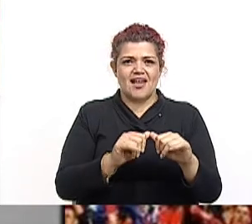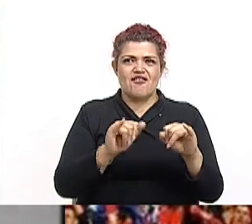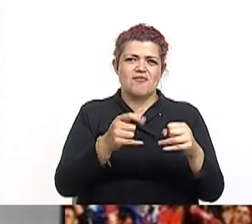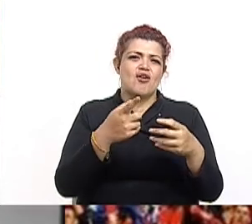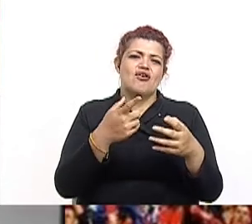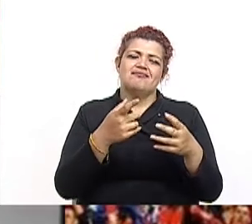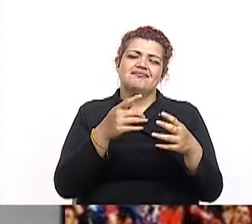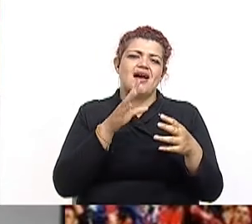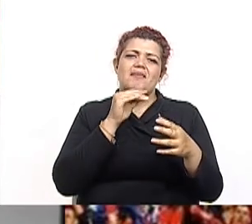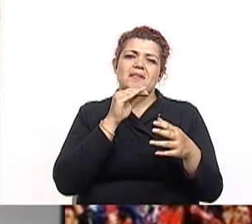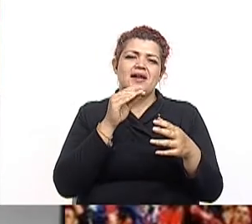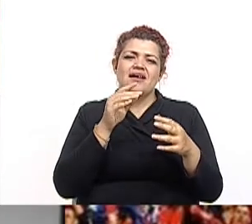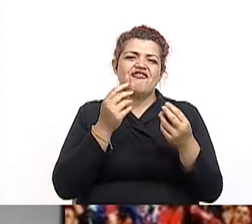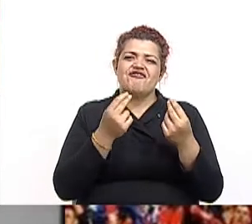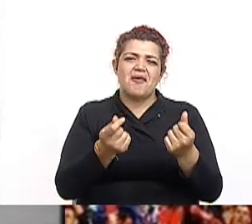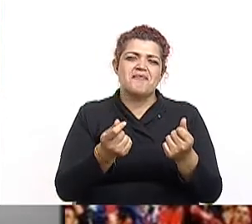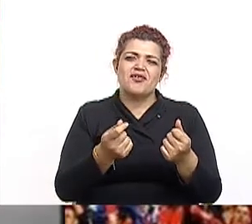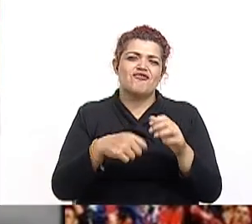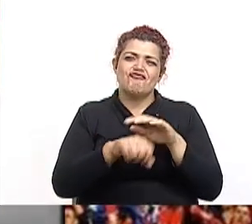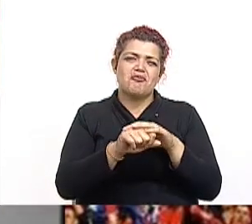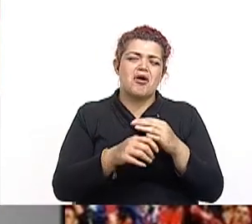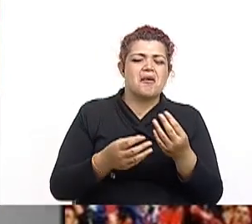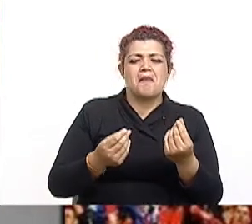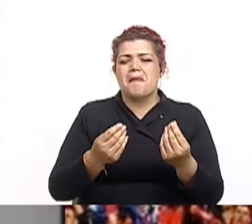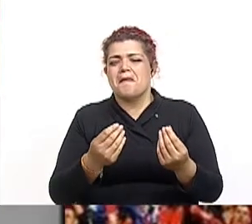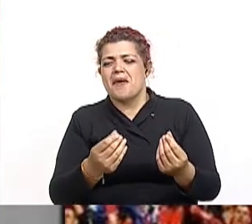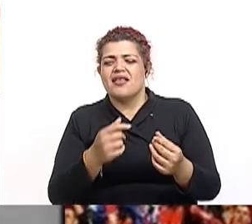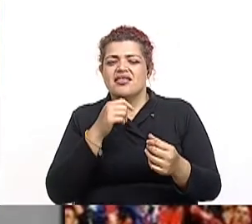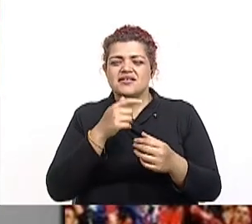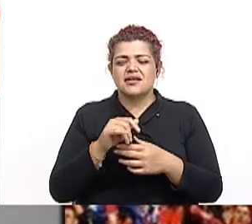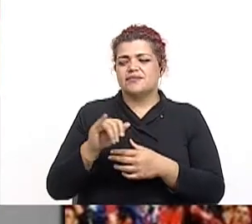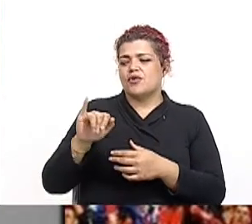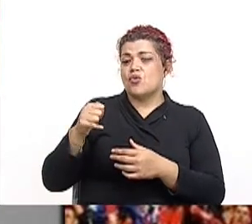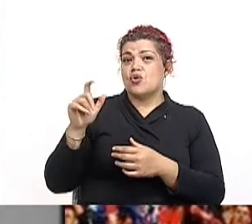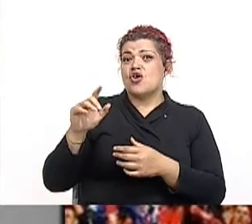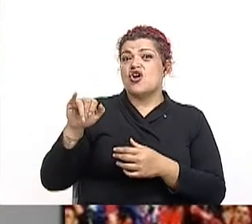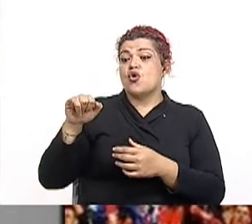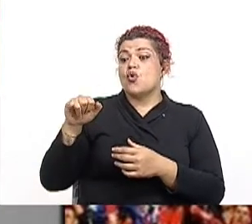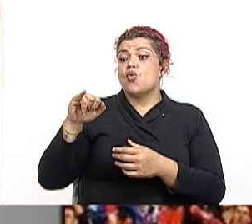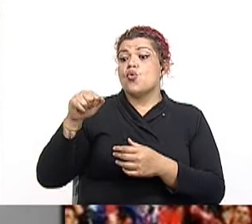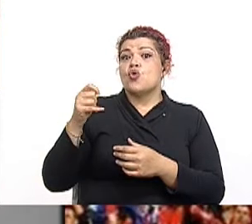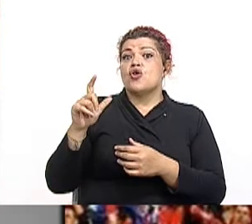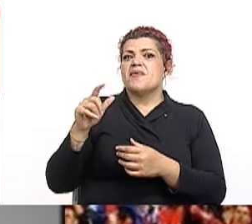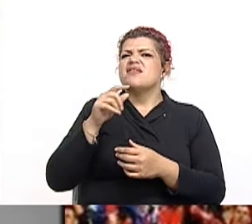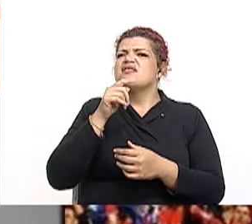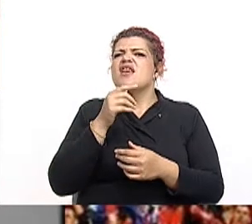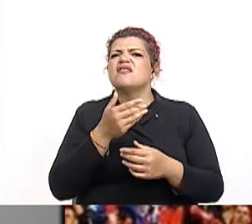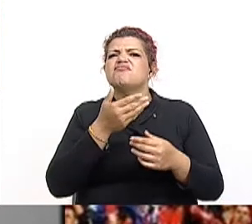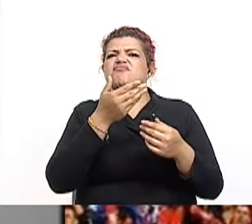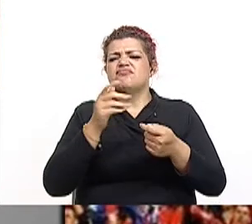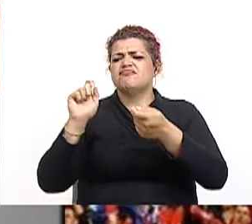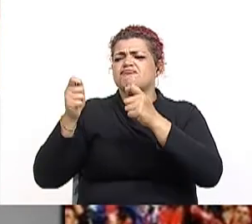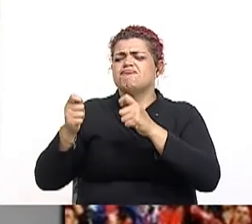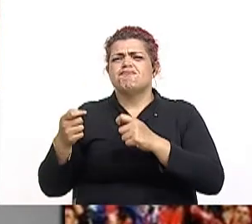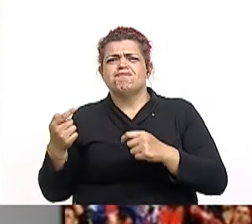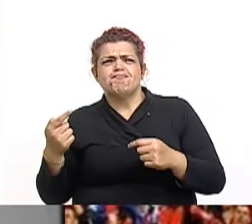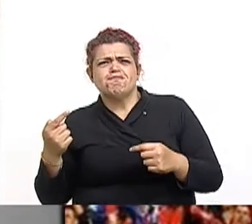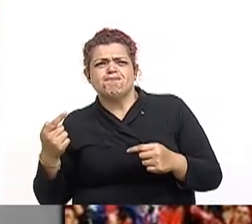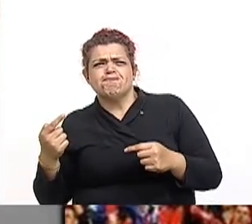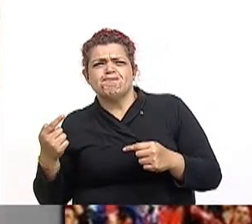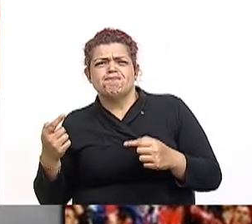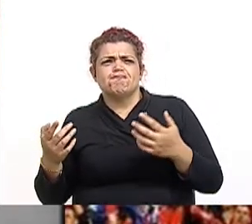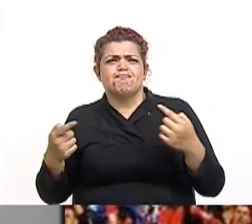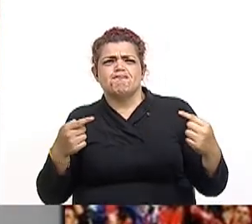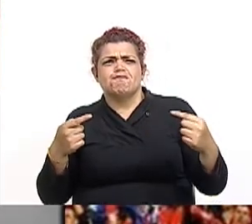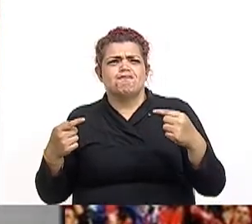equipo reformista. Lo cobra Jorge Bolio Jiménez, fundador del partido reformista. Y la pelota se va muy alta. El portero León Cortés salta y aprisiona al esférico como si fuera suyo.